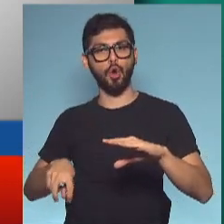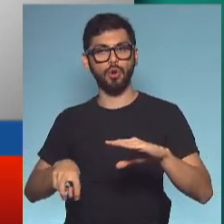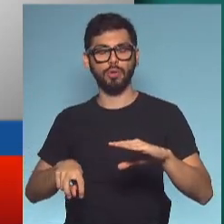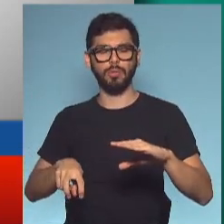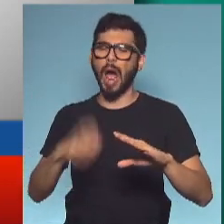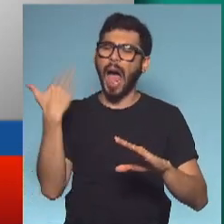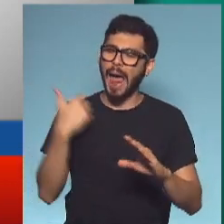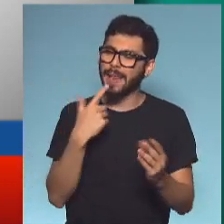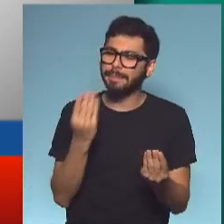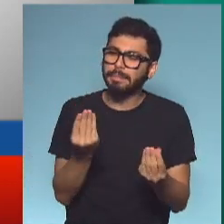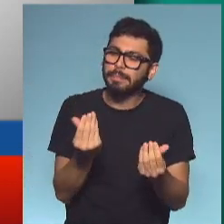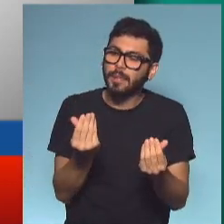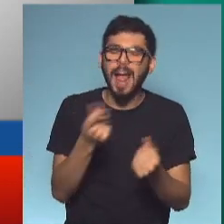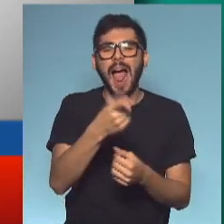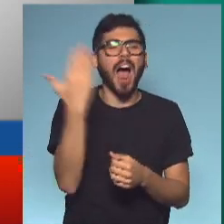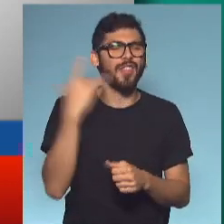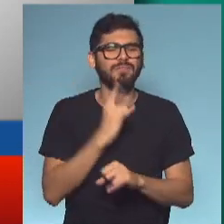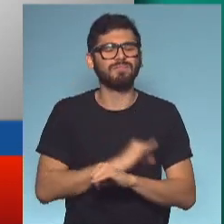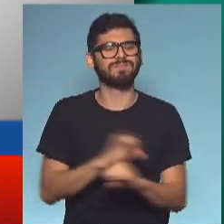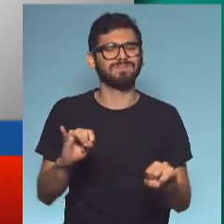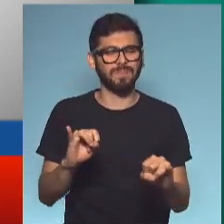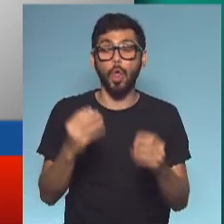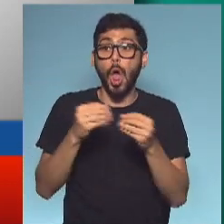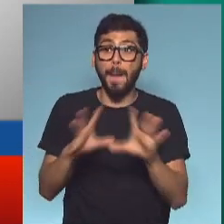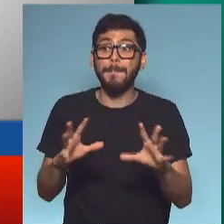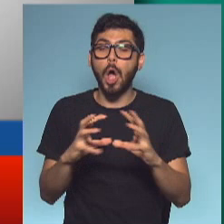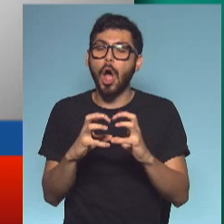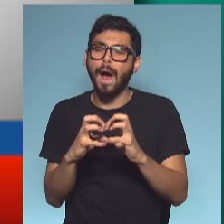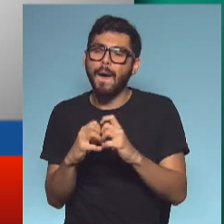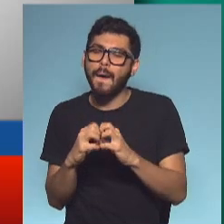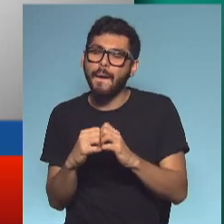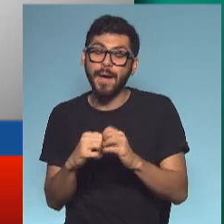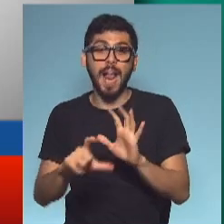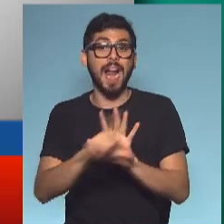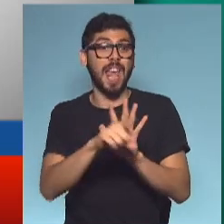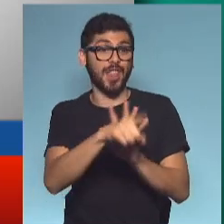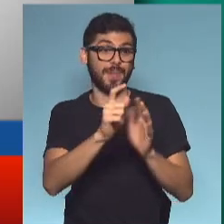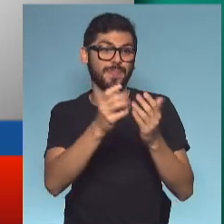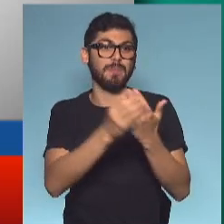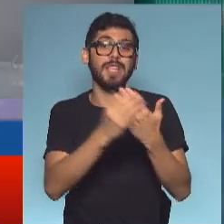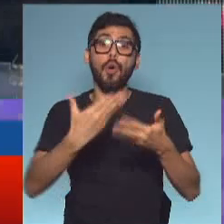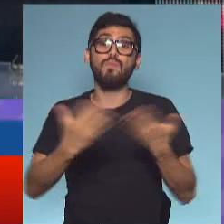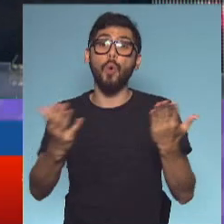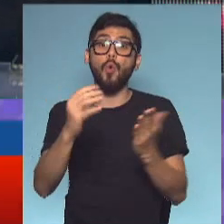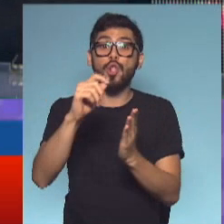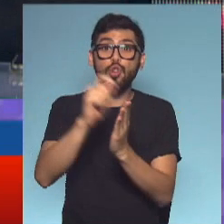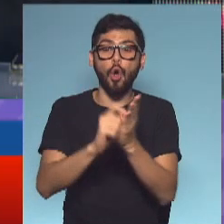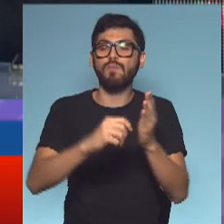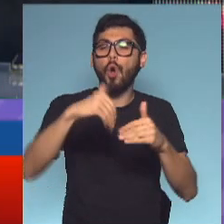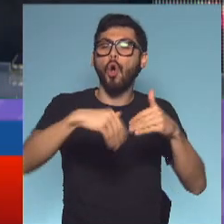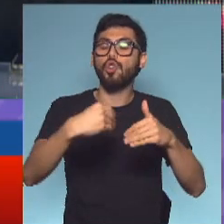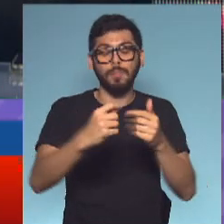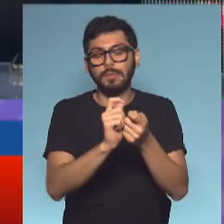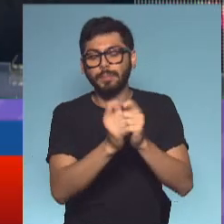veía venir? Ella lo había anunciado cuando se empezó a discutir la ley de reforma del Ministerio Público. Dijo, si van a